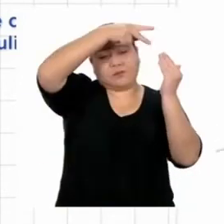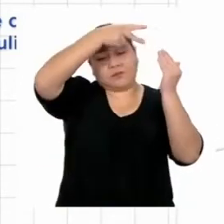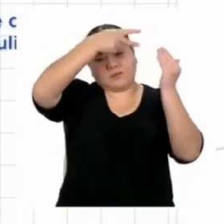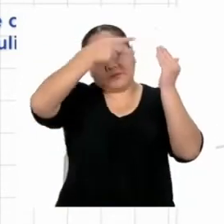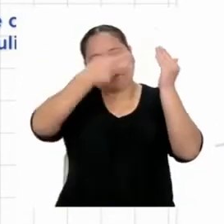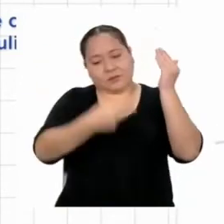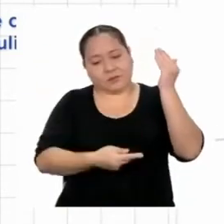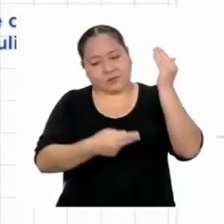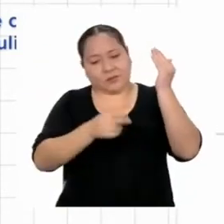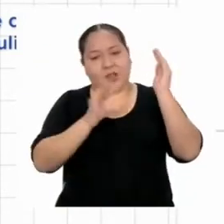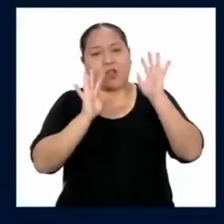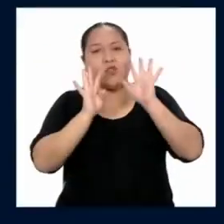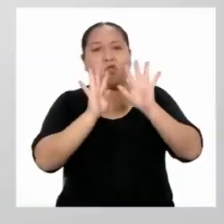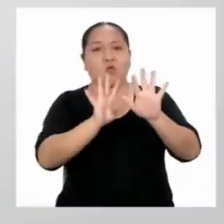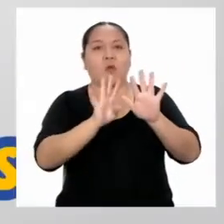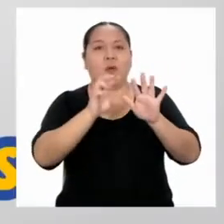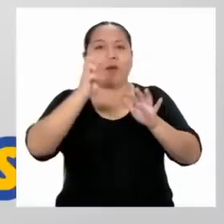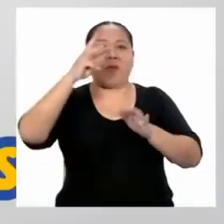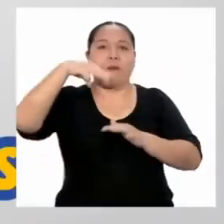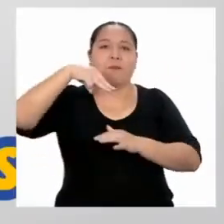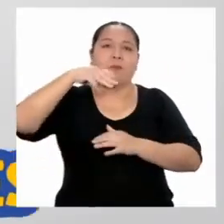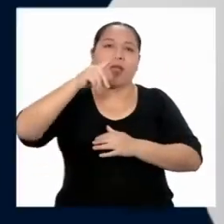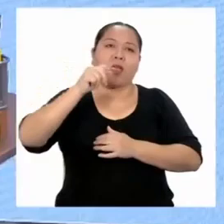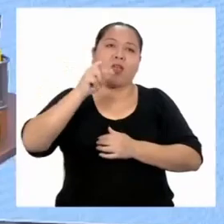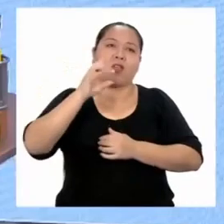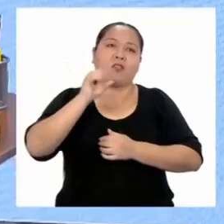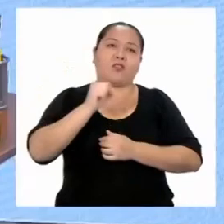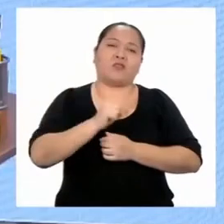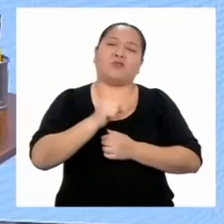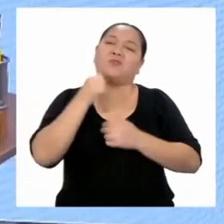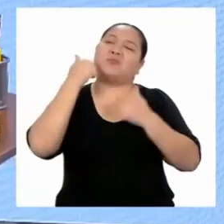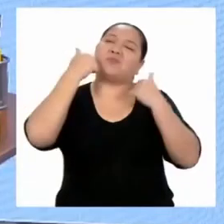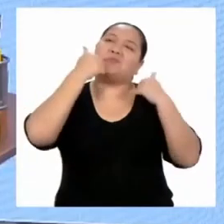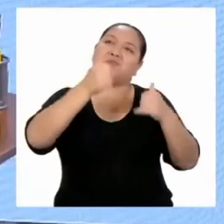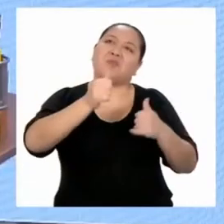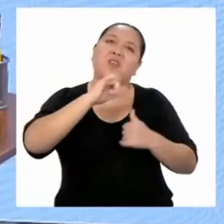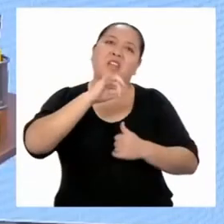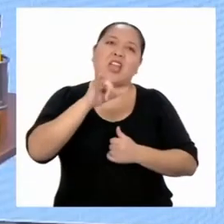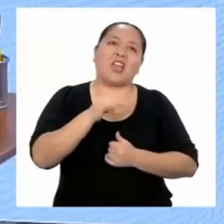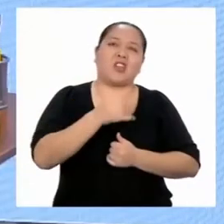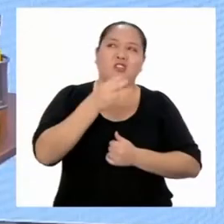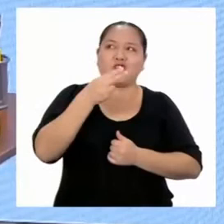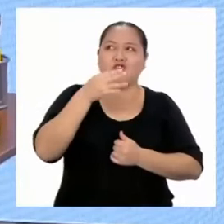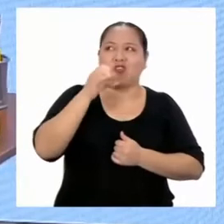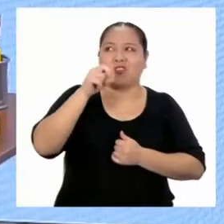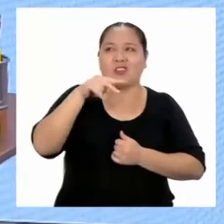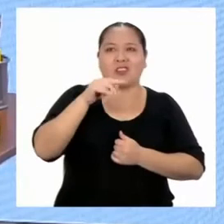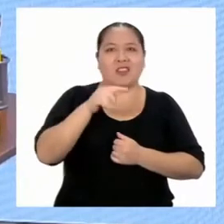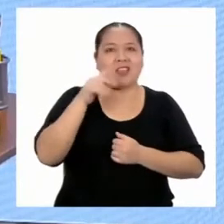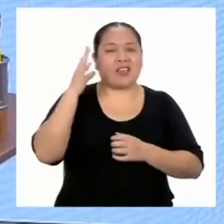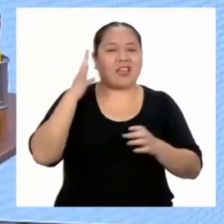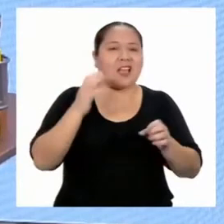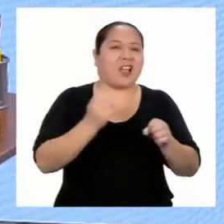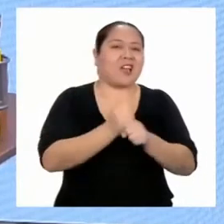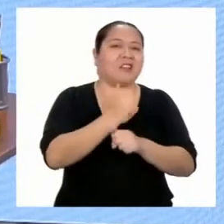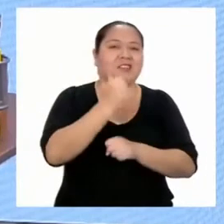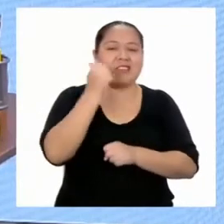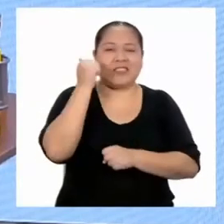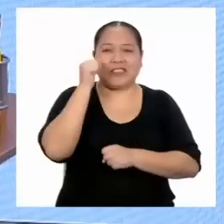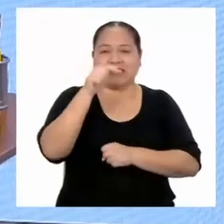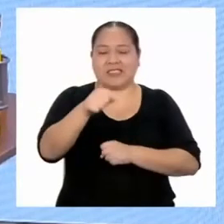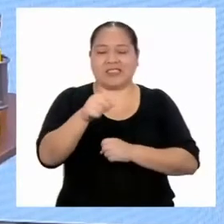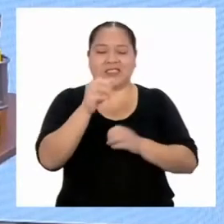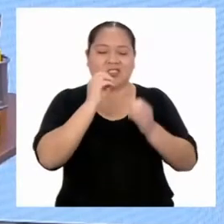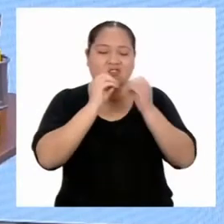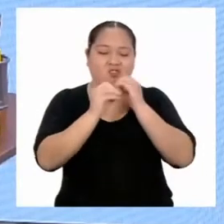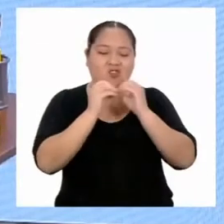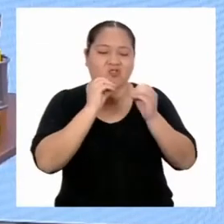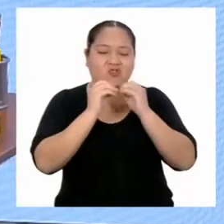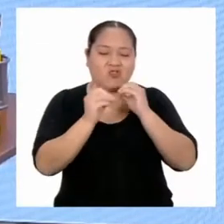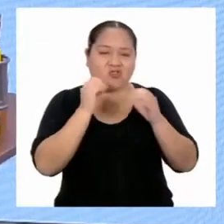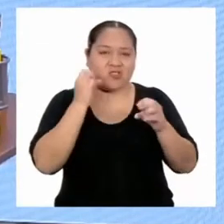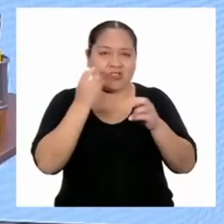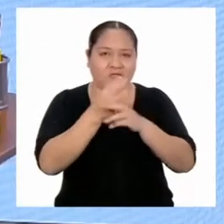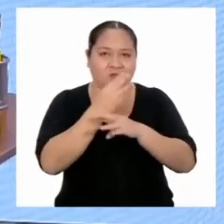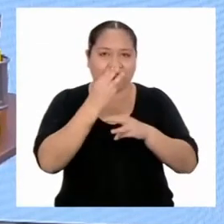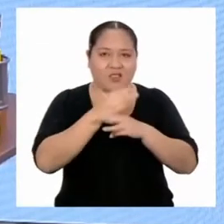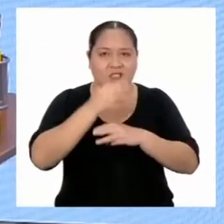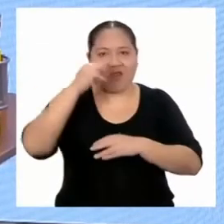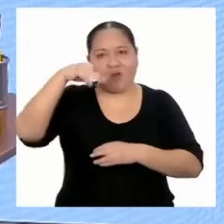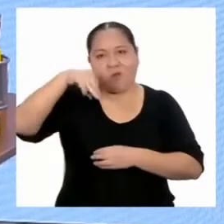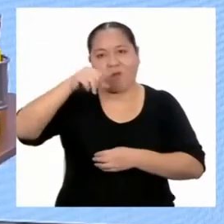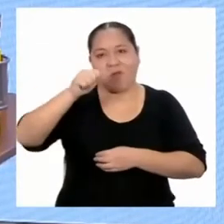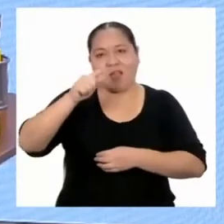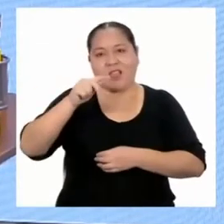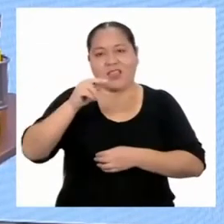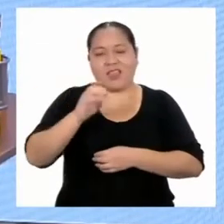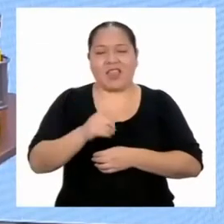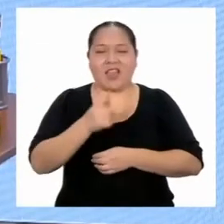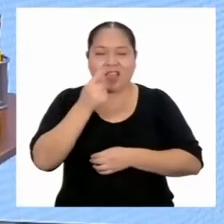edificio de 9 metros de altura. ¡Muy bien, Jonathan! Lograste resolver el misterio matemático de Mate Detectives.